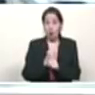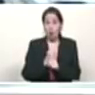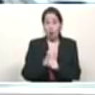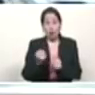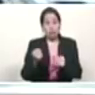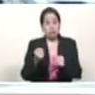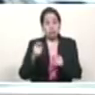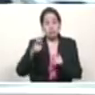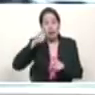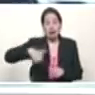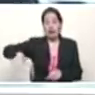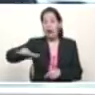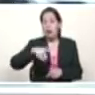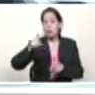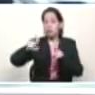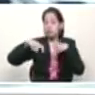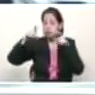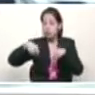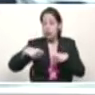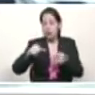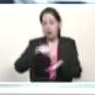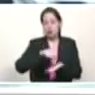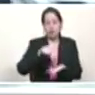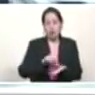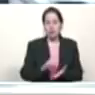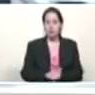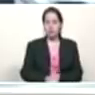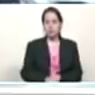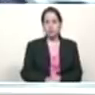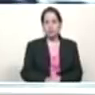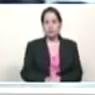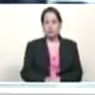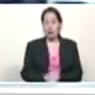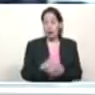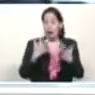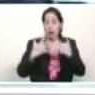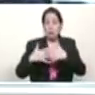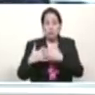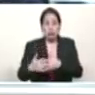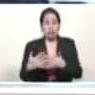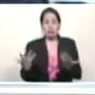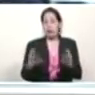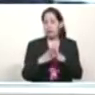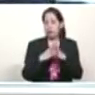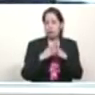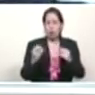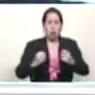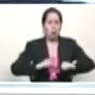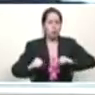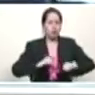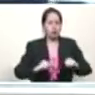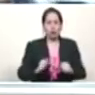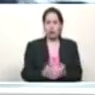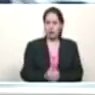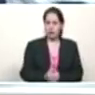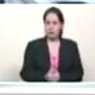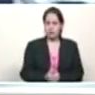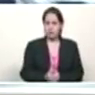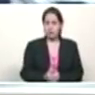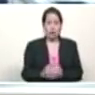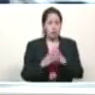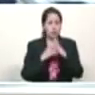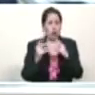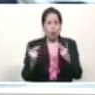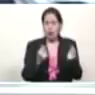los sectores empresariales de la ciudad, los sectores empresariales de todos los motores de la agenda económica